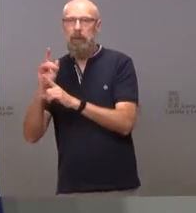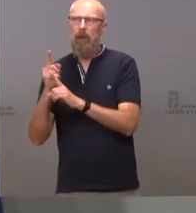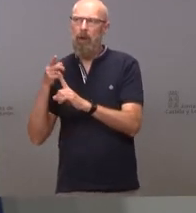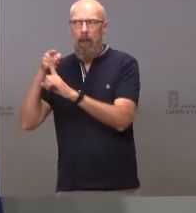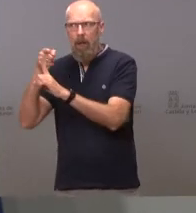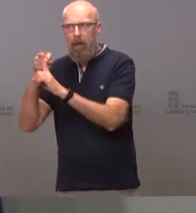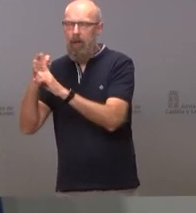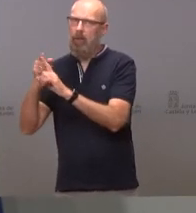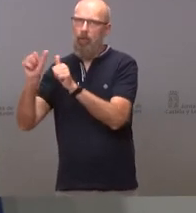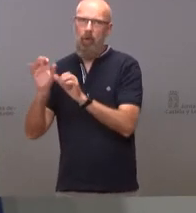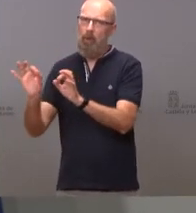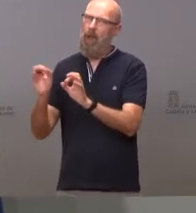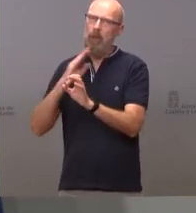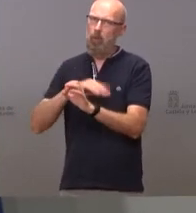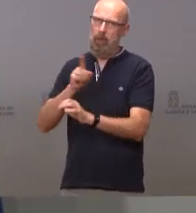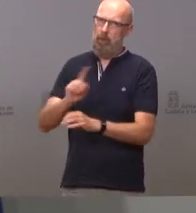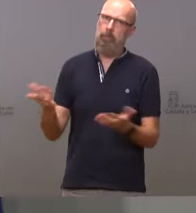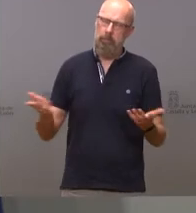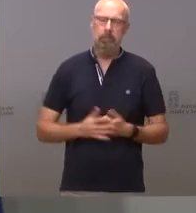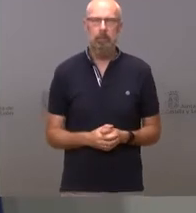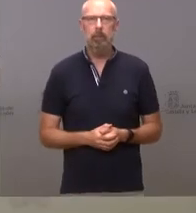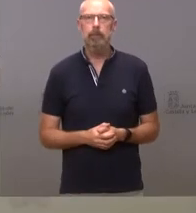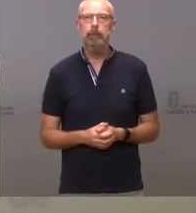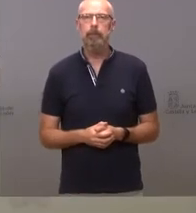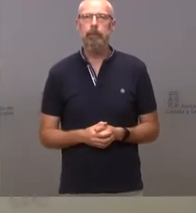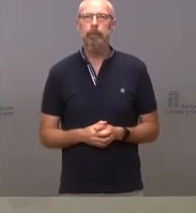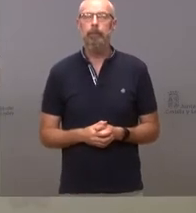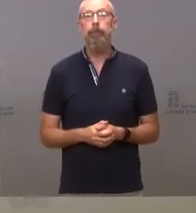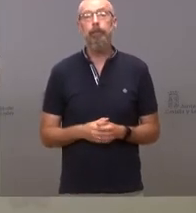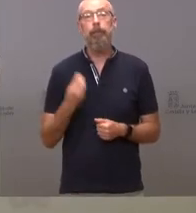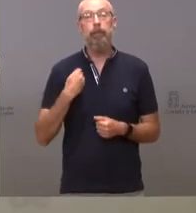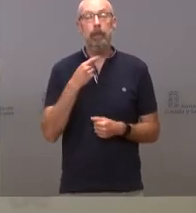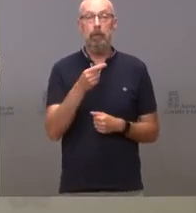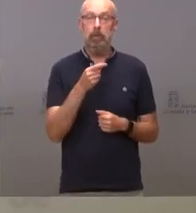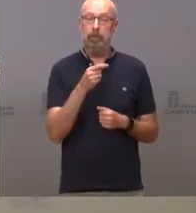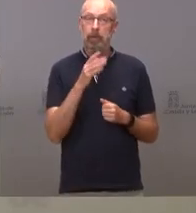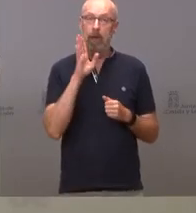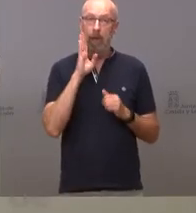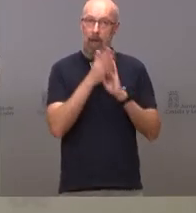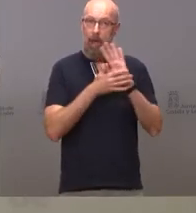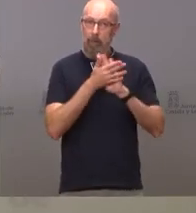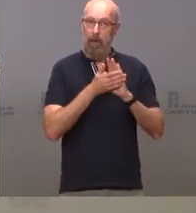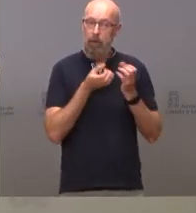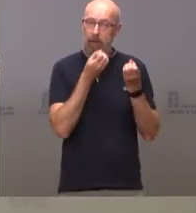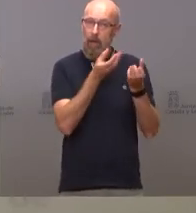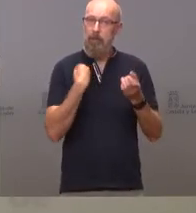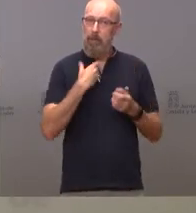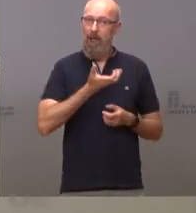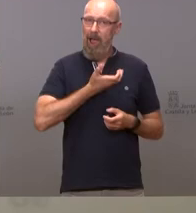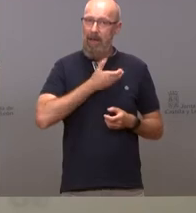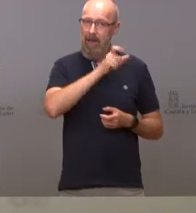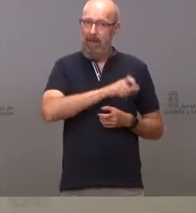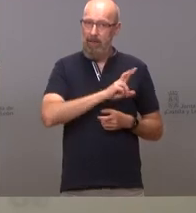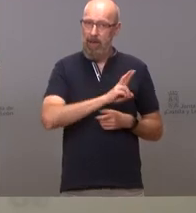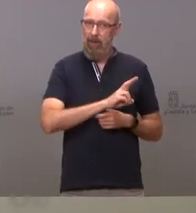el linchamiento público estoy refiriendo a las declaraciones del alcalde de Valladolid supongo perdón pidiendo